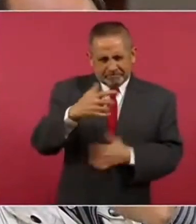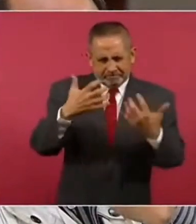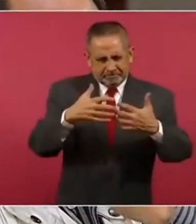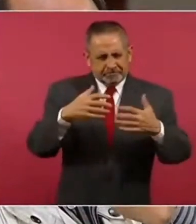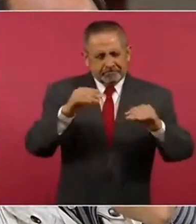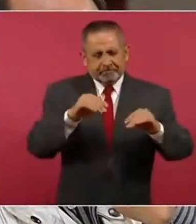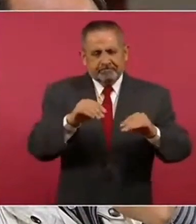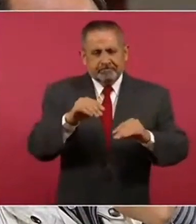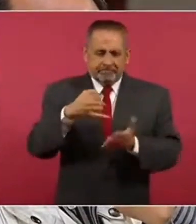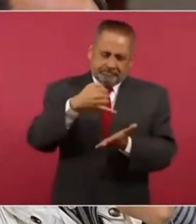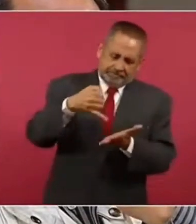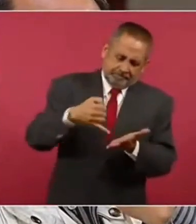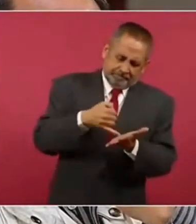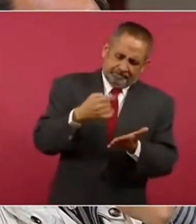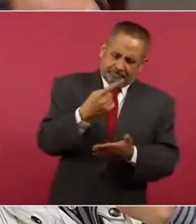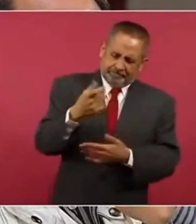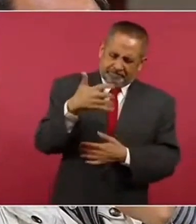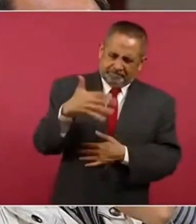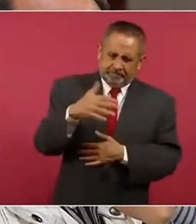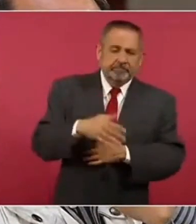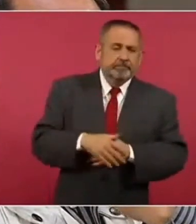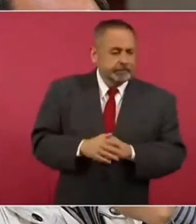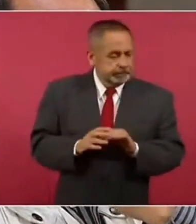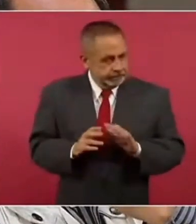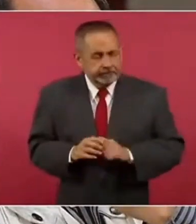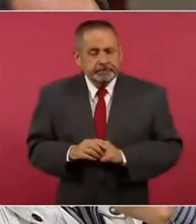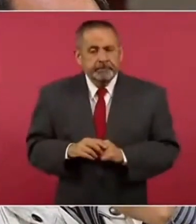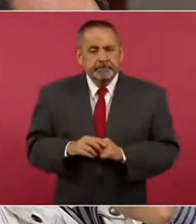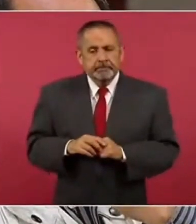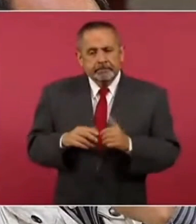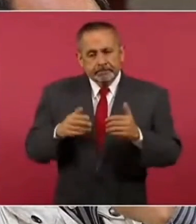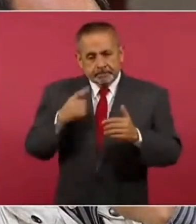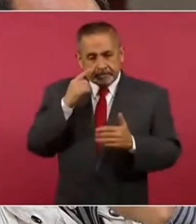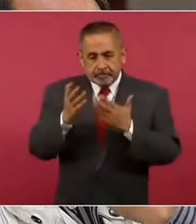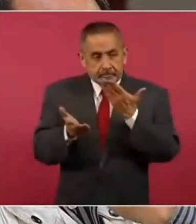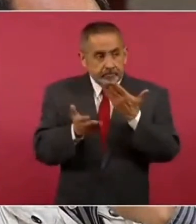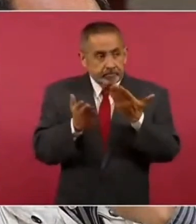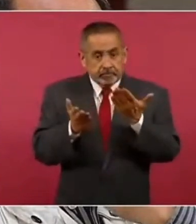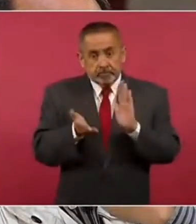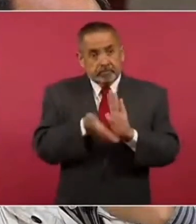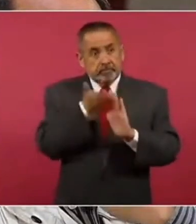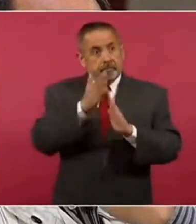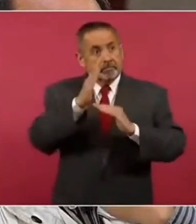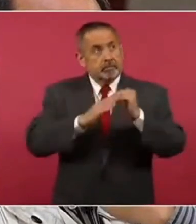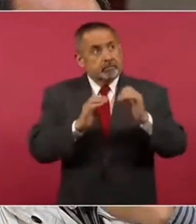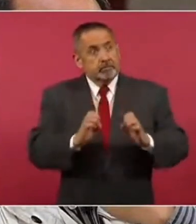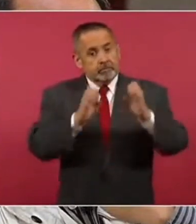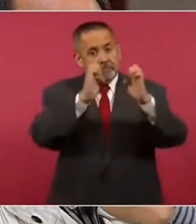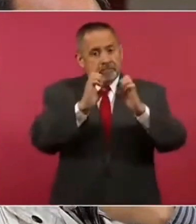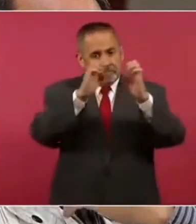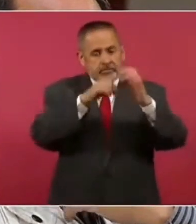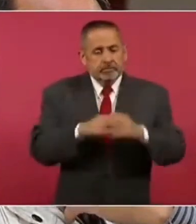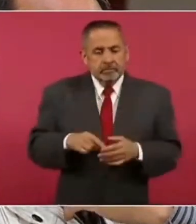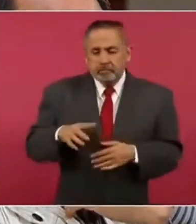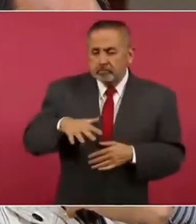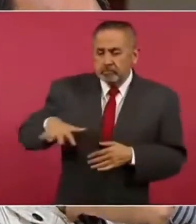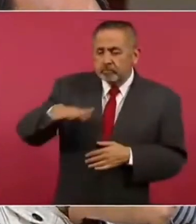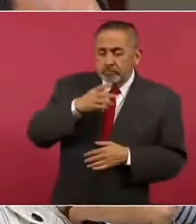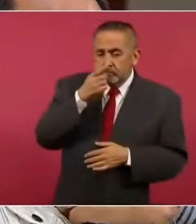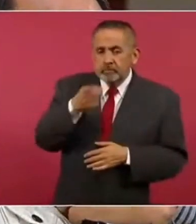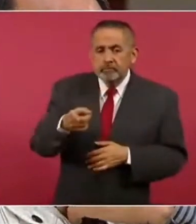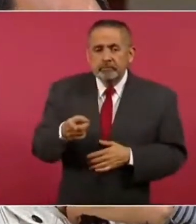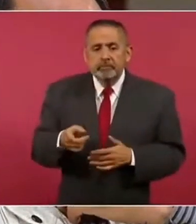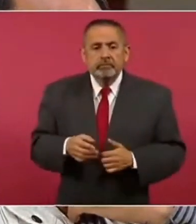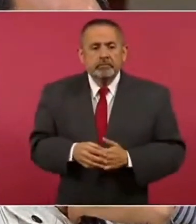En el expediente que se buscó de este desarrollo, le comento y le dicen los condóminos